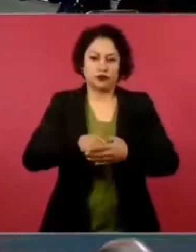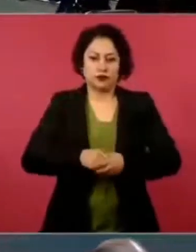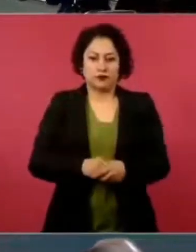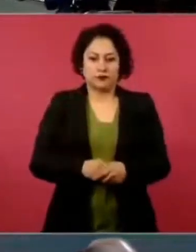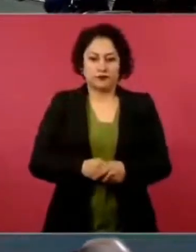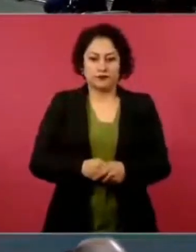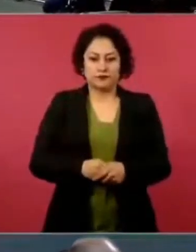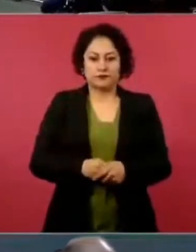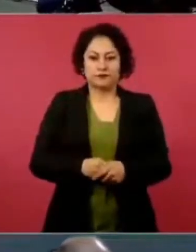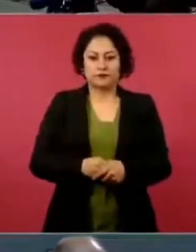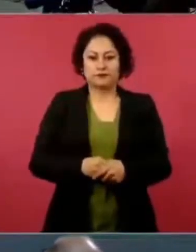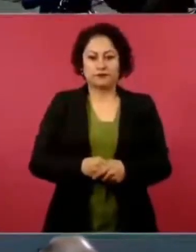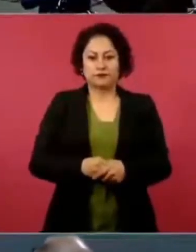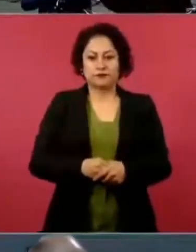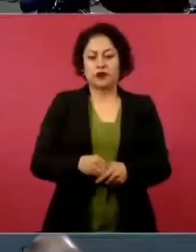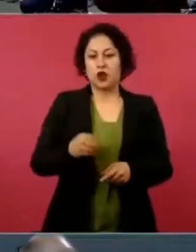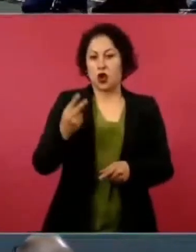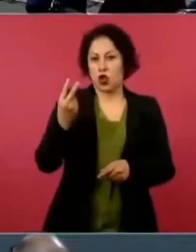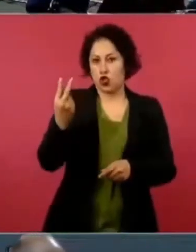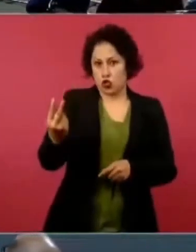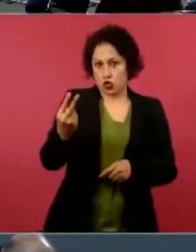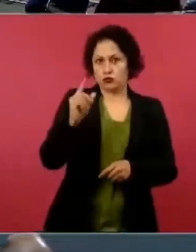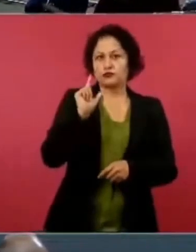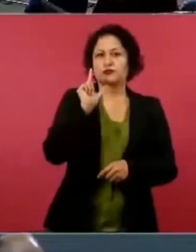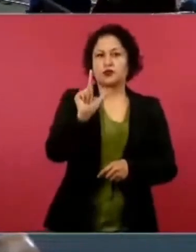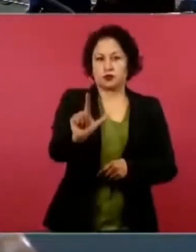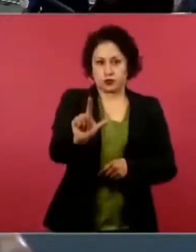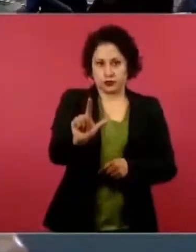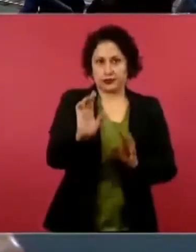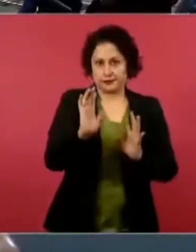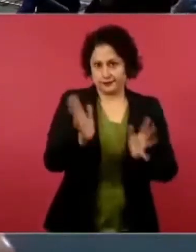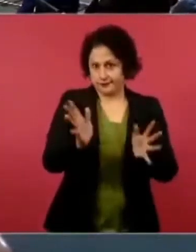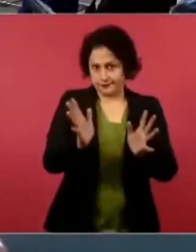Dos para el lunes, ya, ya.